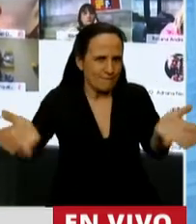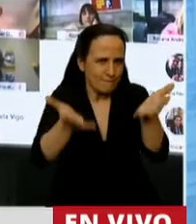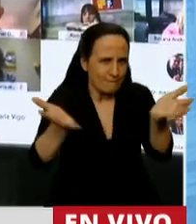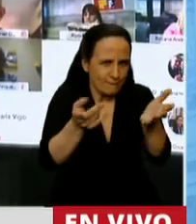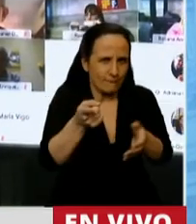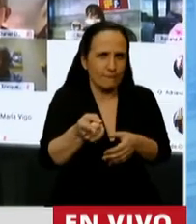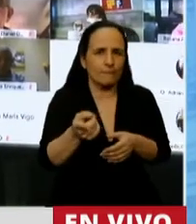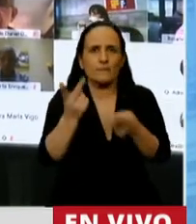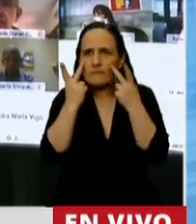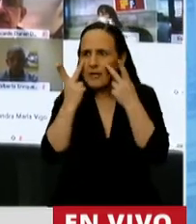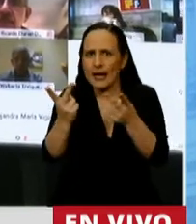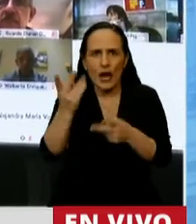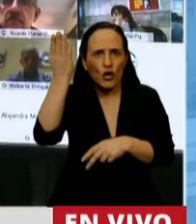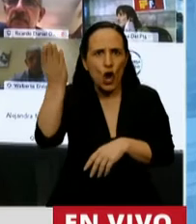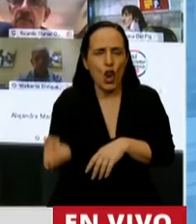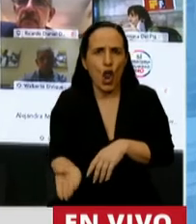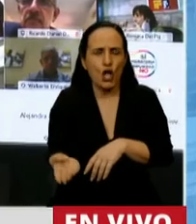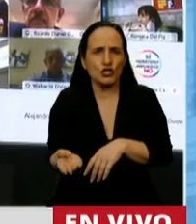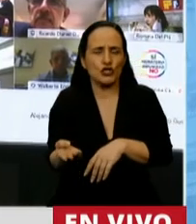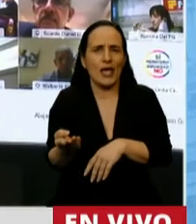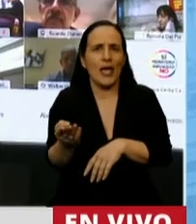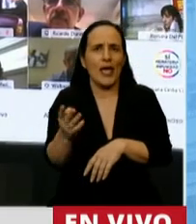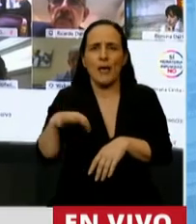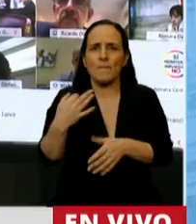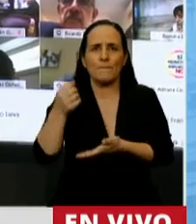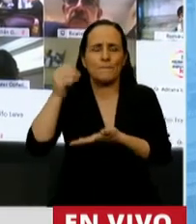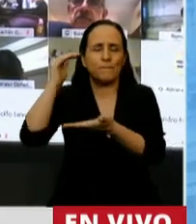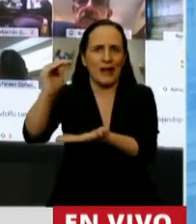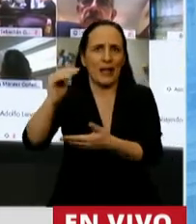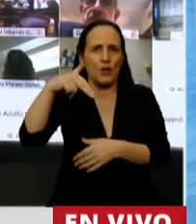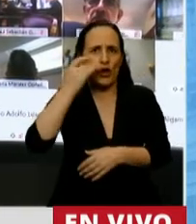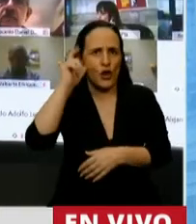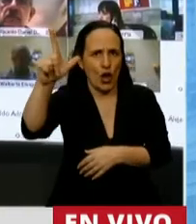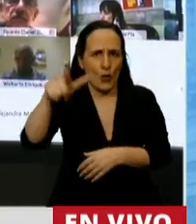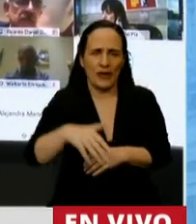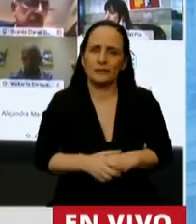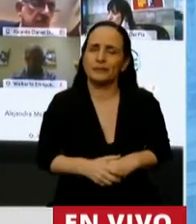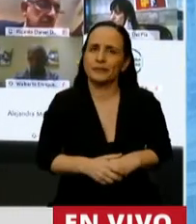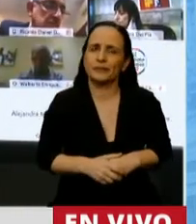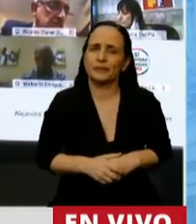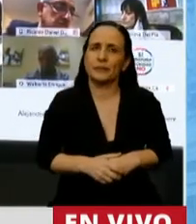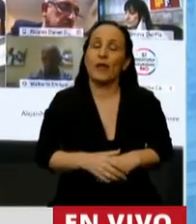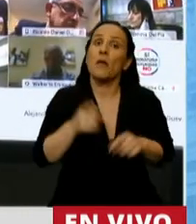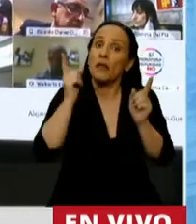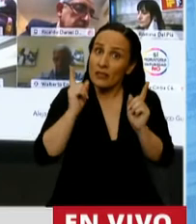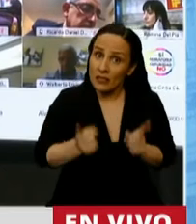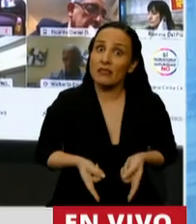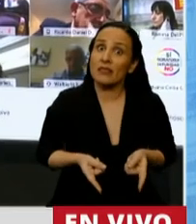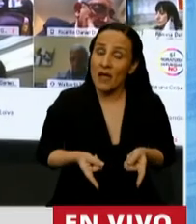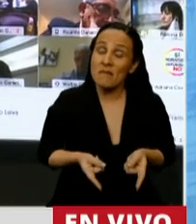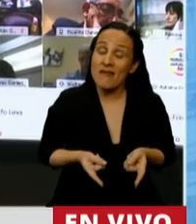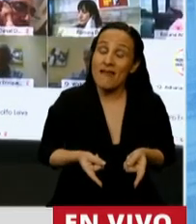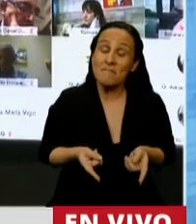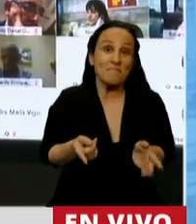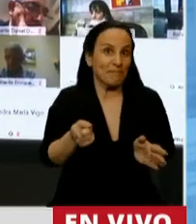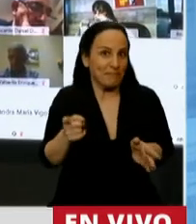reconocido como premio Nobel. Pero además, si